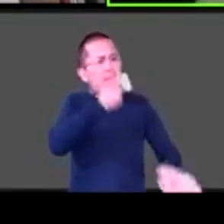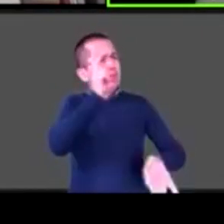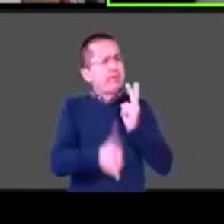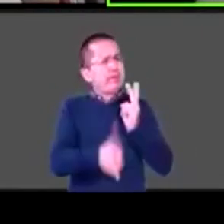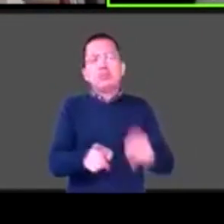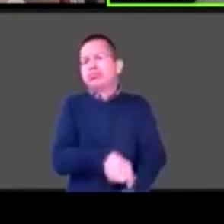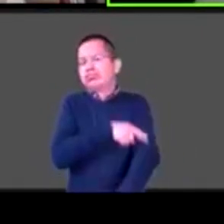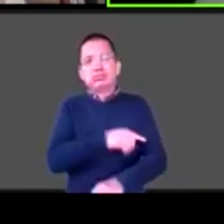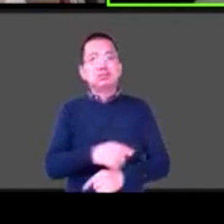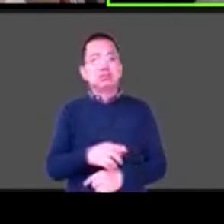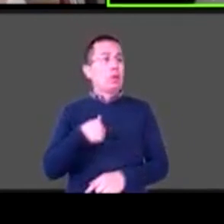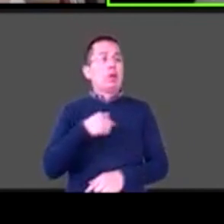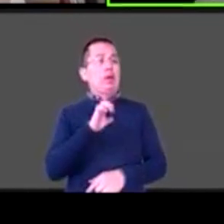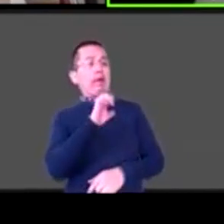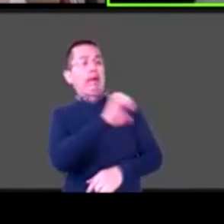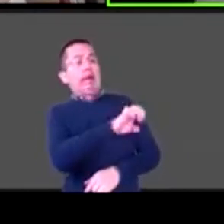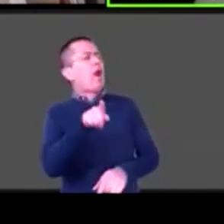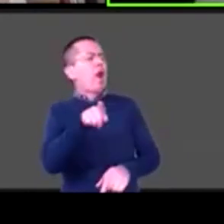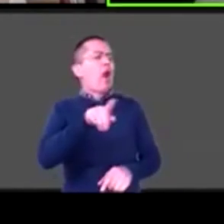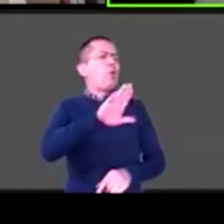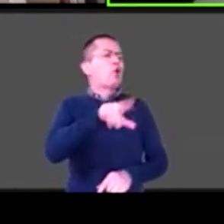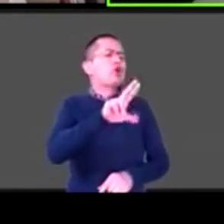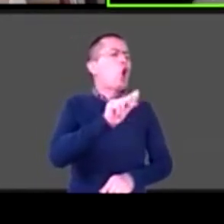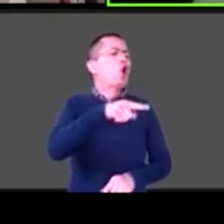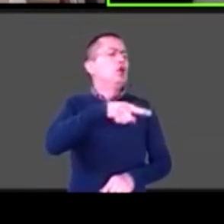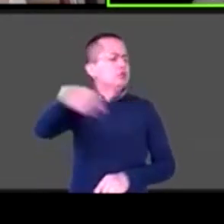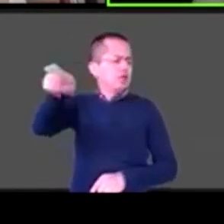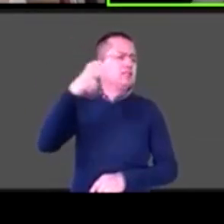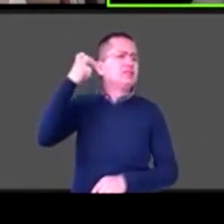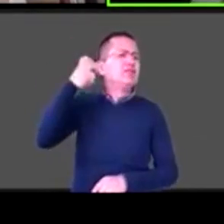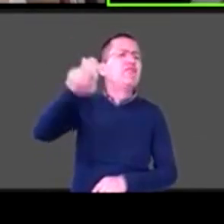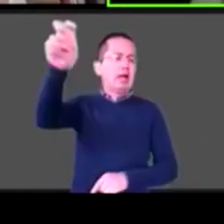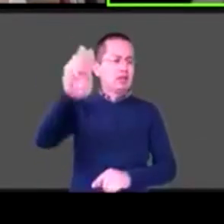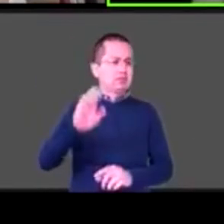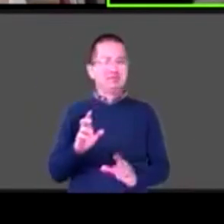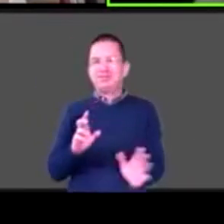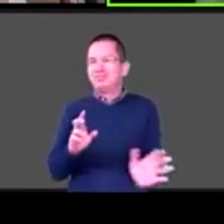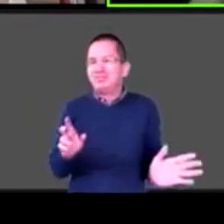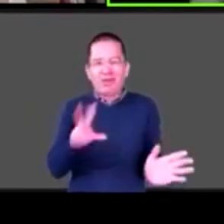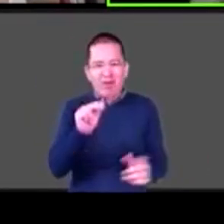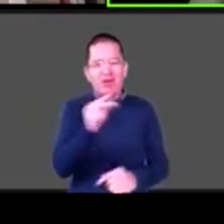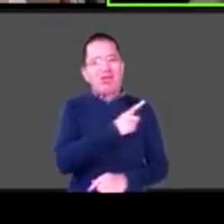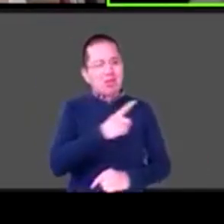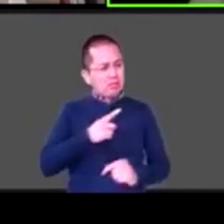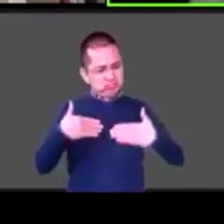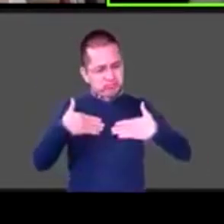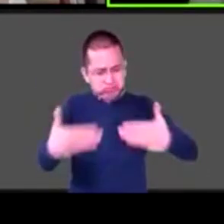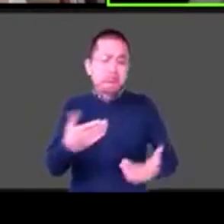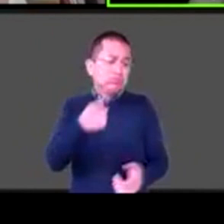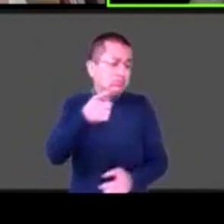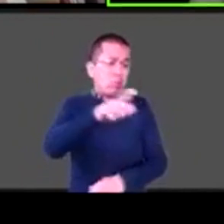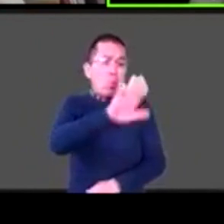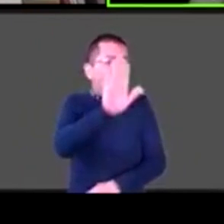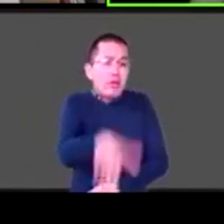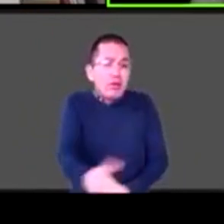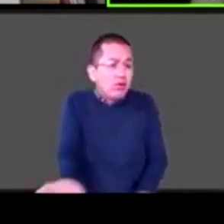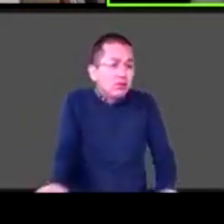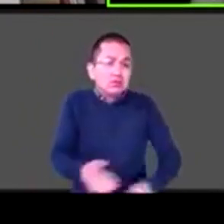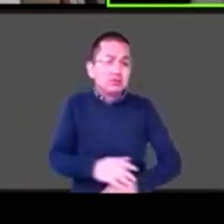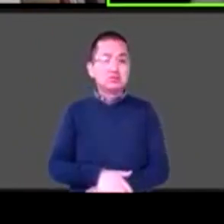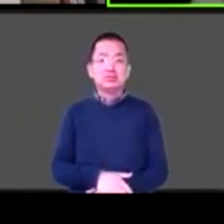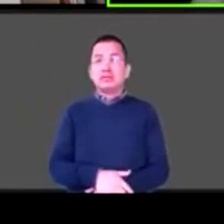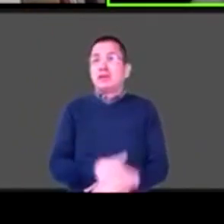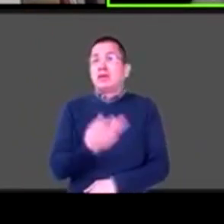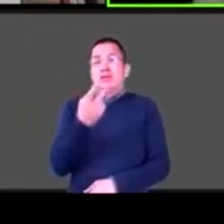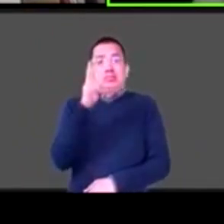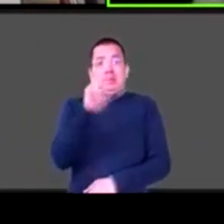murió y todos nos vamos a morir. Bueno, eso creo que en los niños hay que, pero, pues, sí, ¿no? Cuando uno nace, firma un